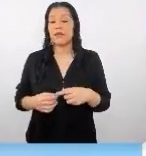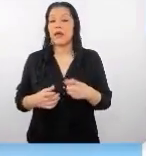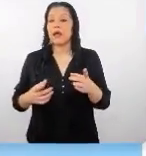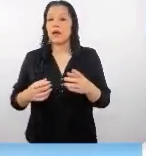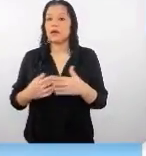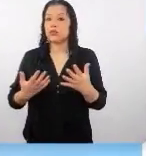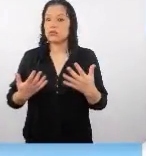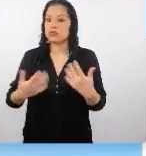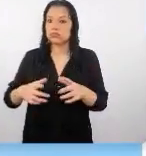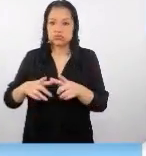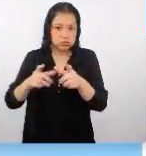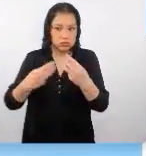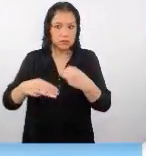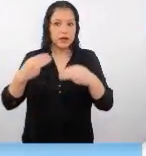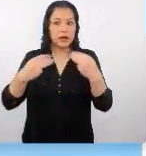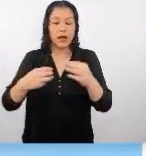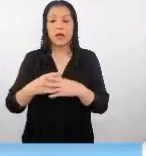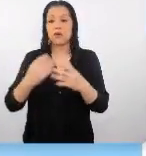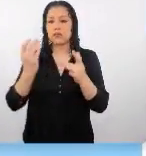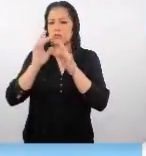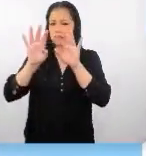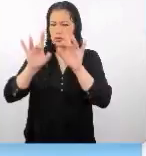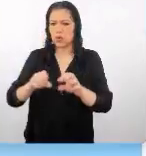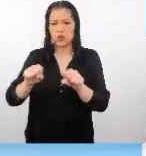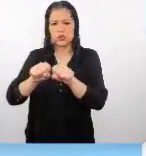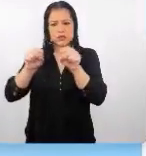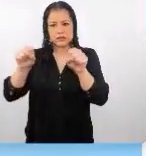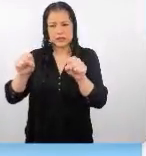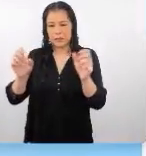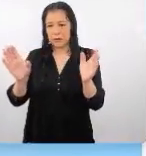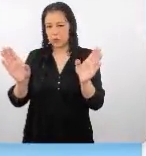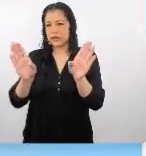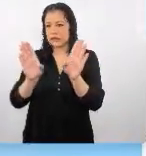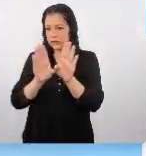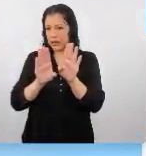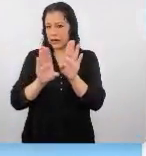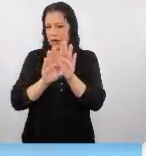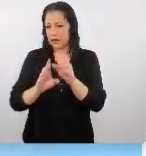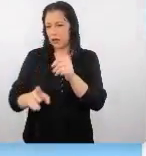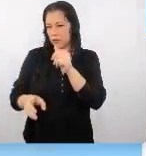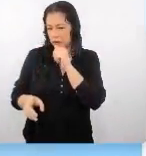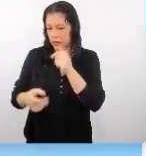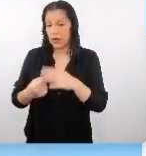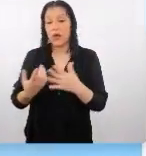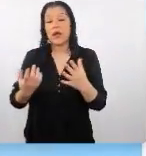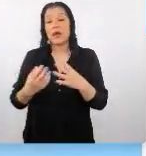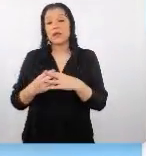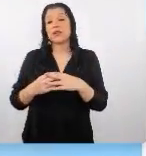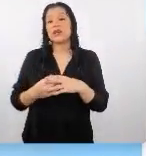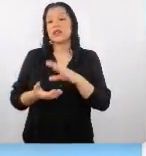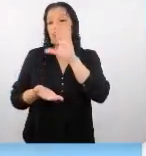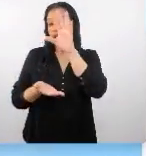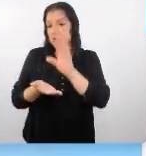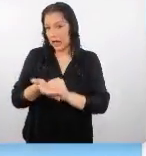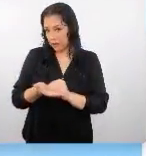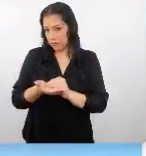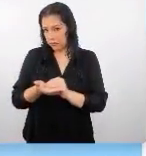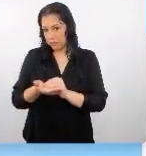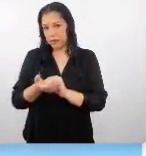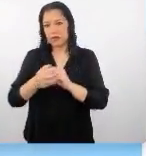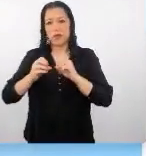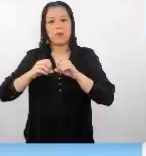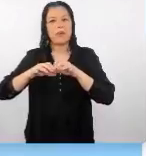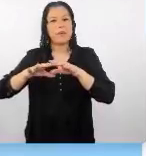con un sistema digital cerrado entonces las aplicaciones que son comunes para